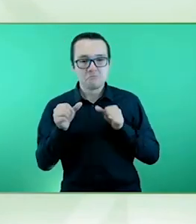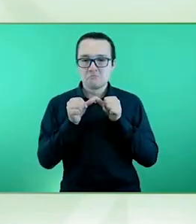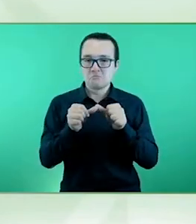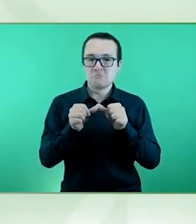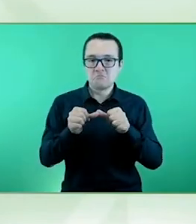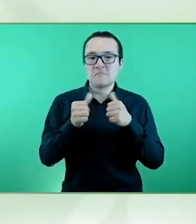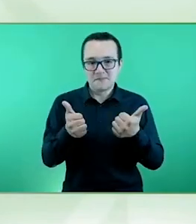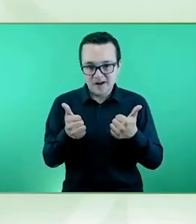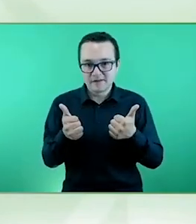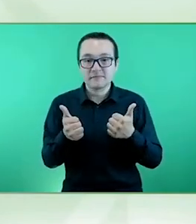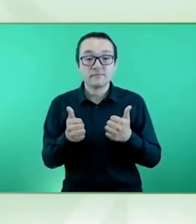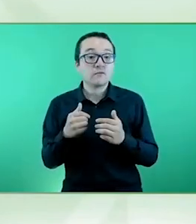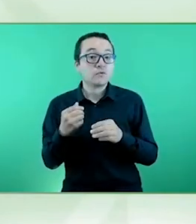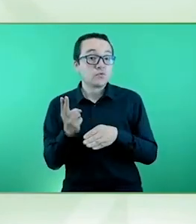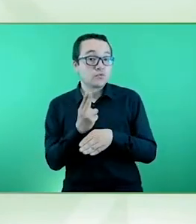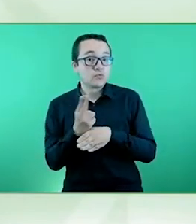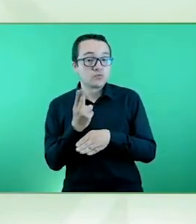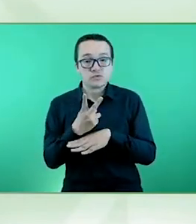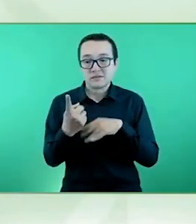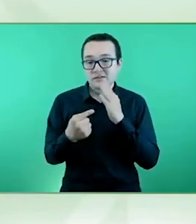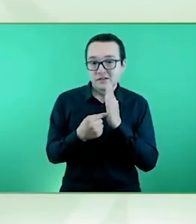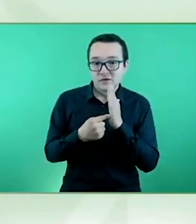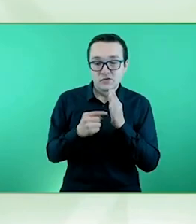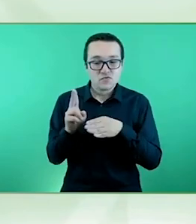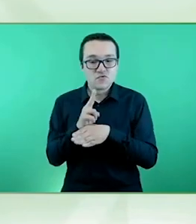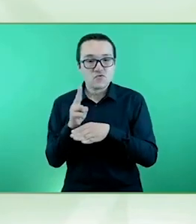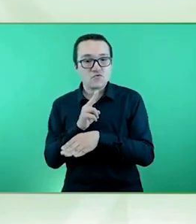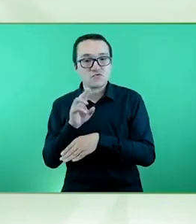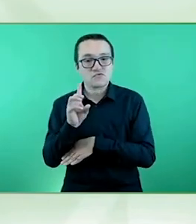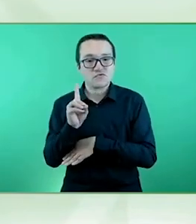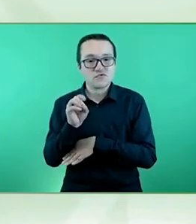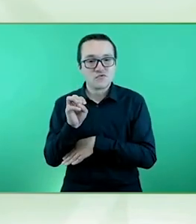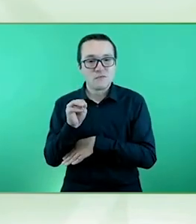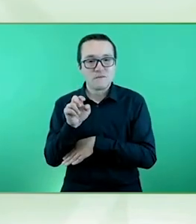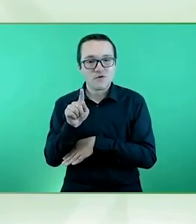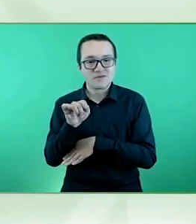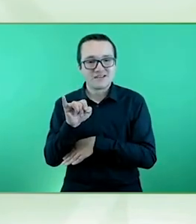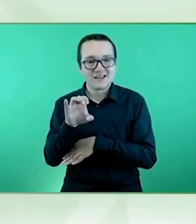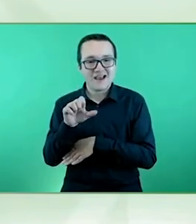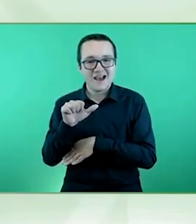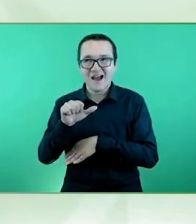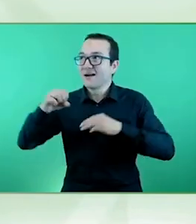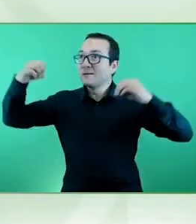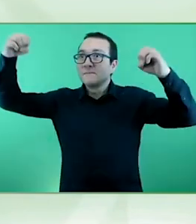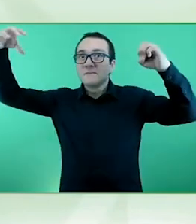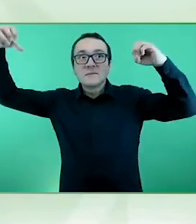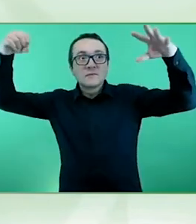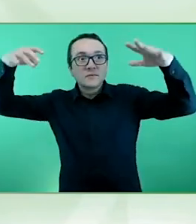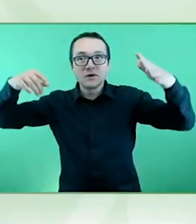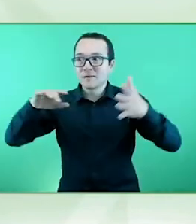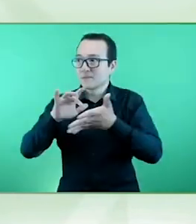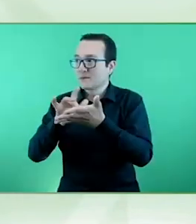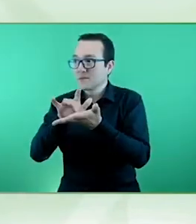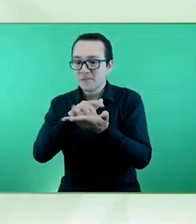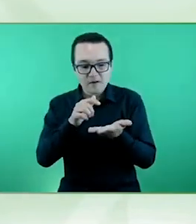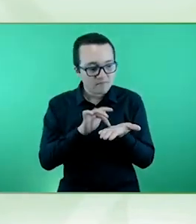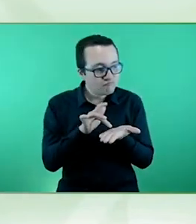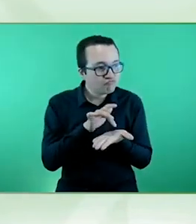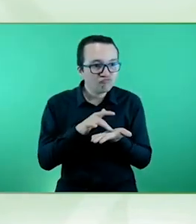utilizamos la tecnología, que es una aliada de las discapacidades, será confortable para toda la población. Con lo cual, vamos a hacer